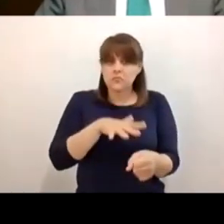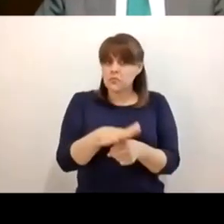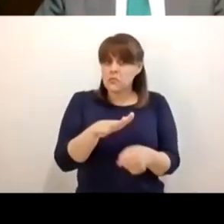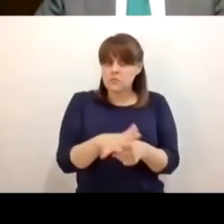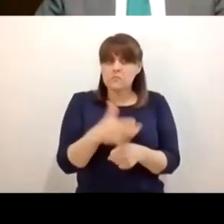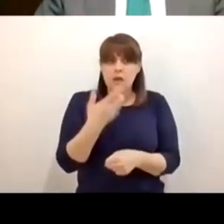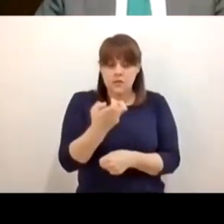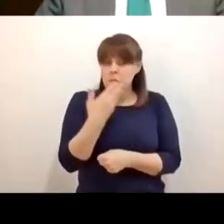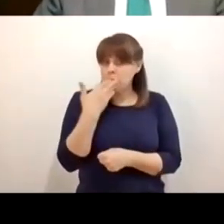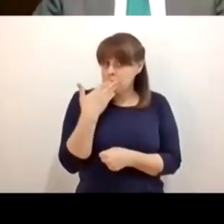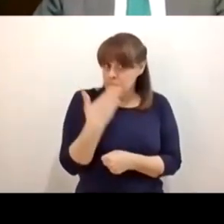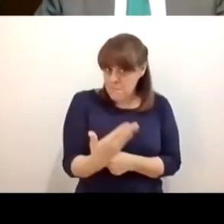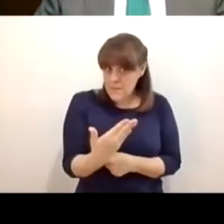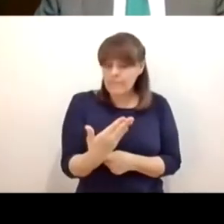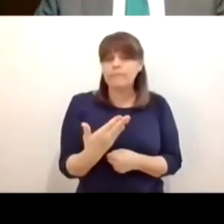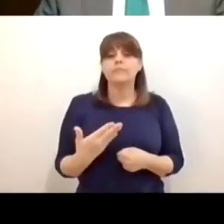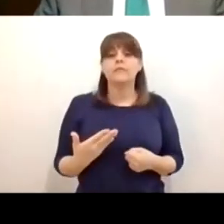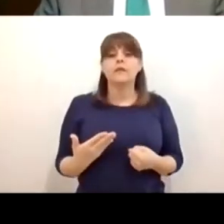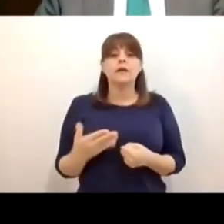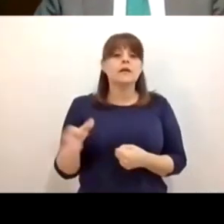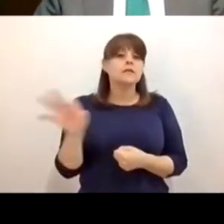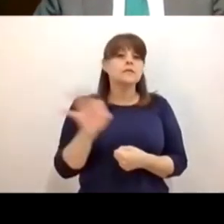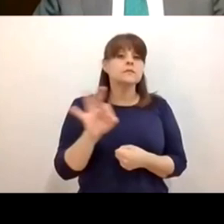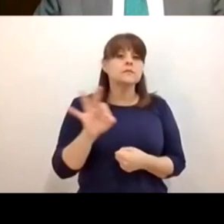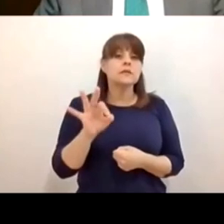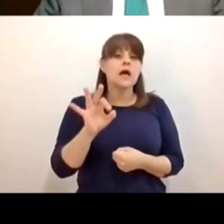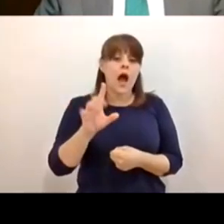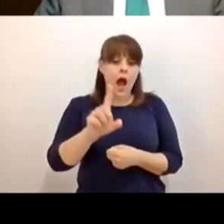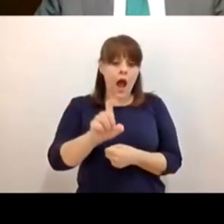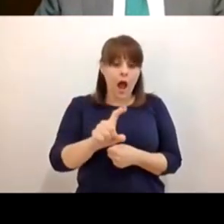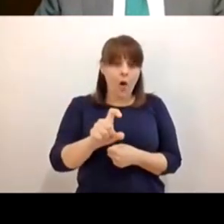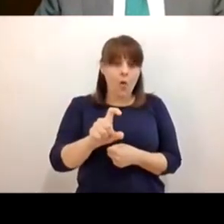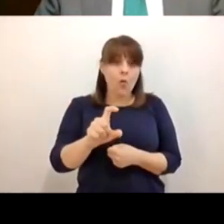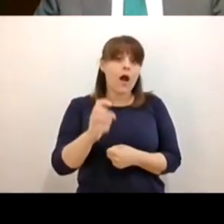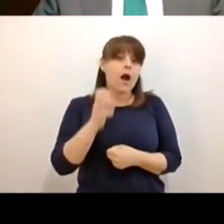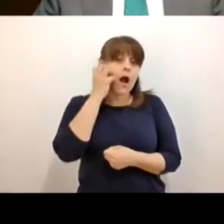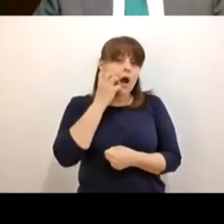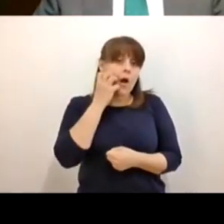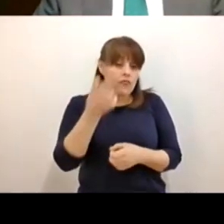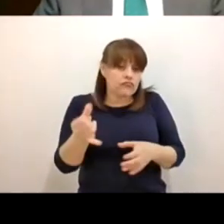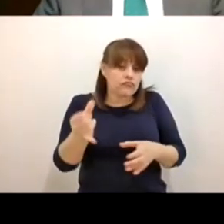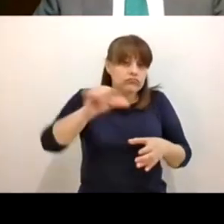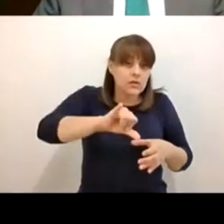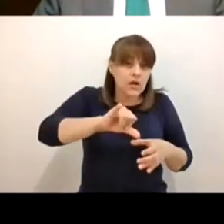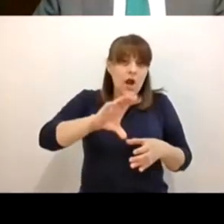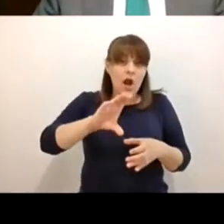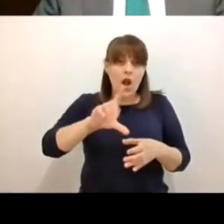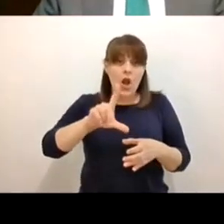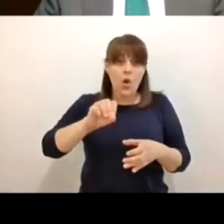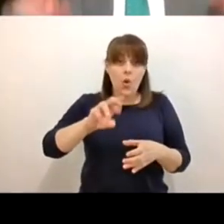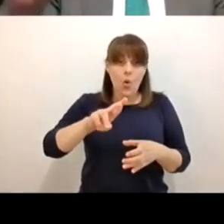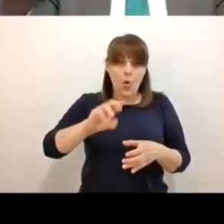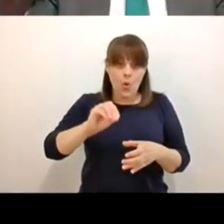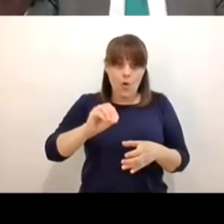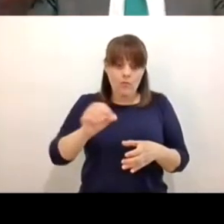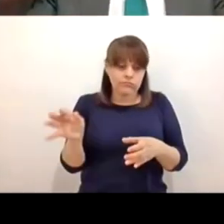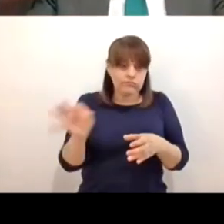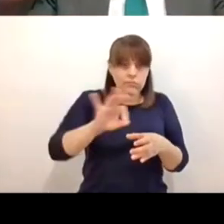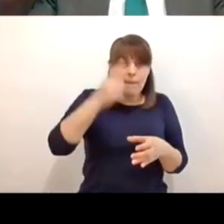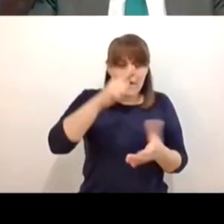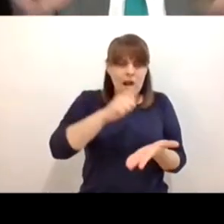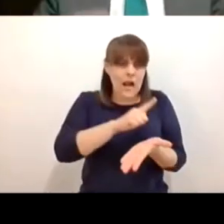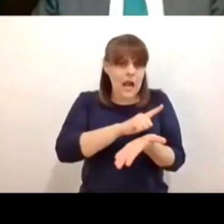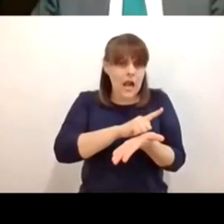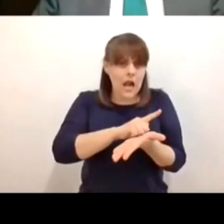escuela incluso que cuando al agua con jabón se le pone cloro por ejemplo para hacerla más